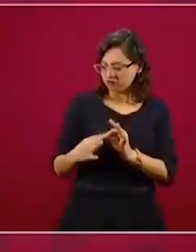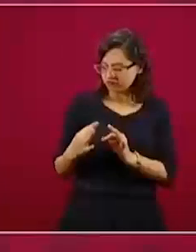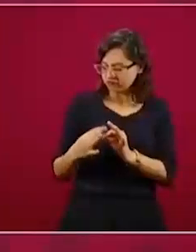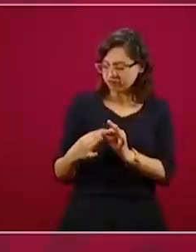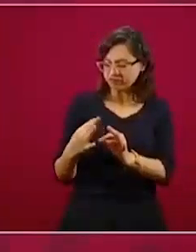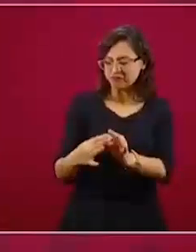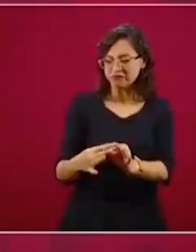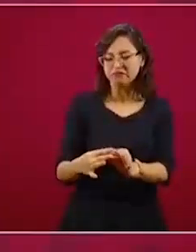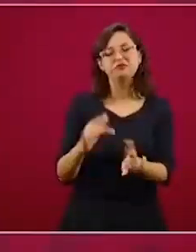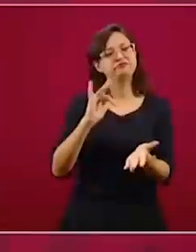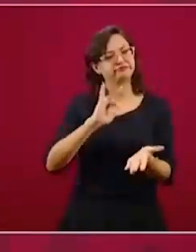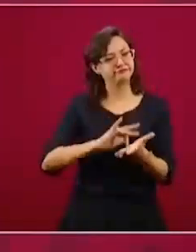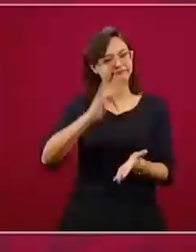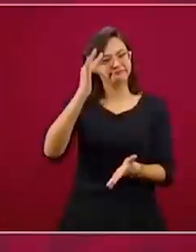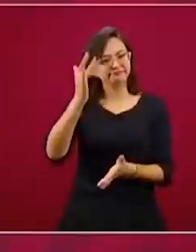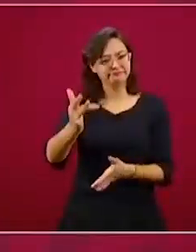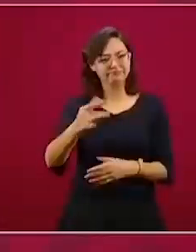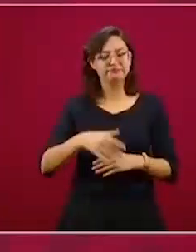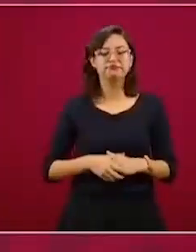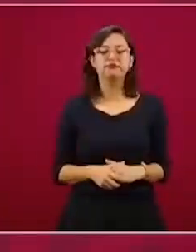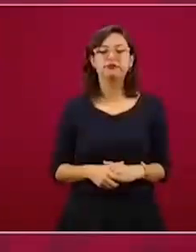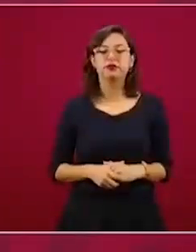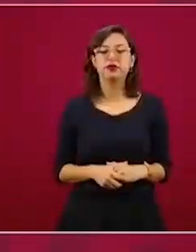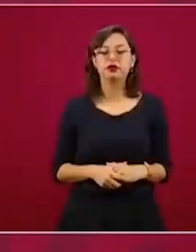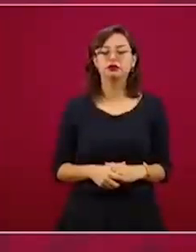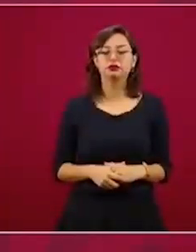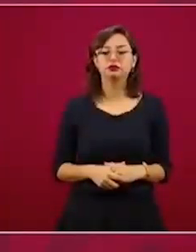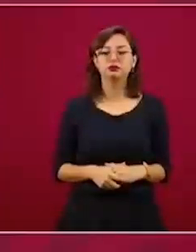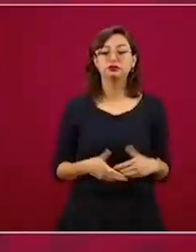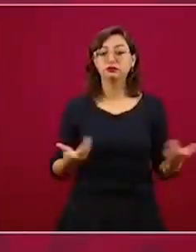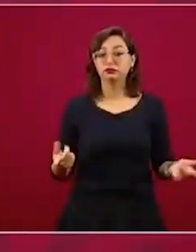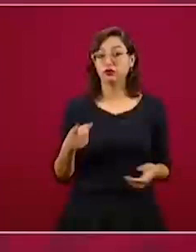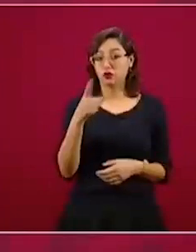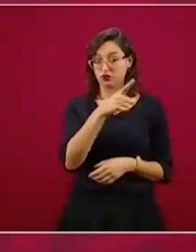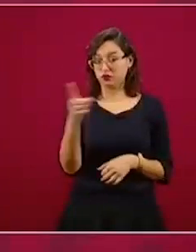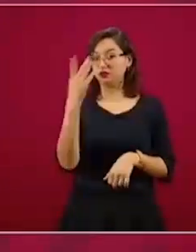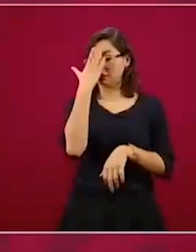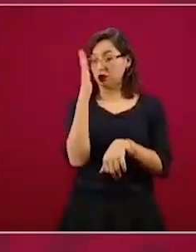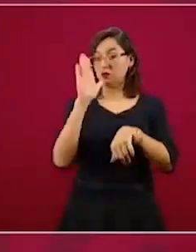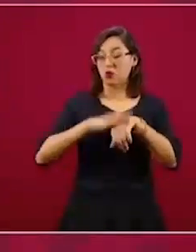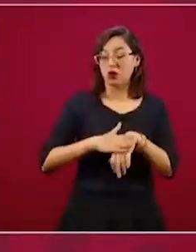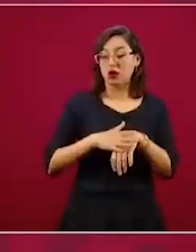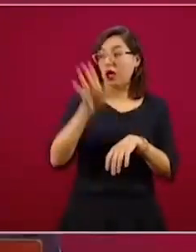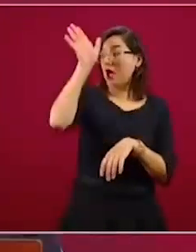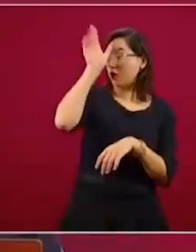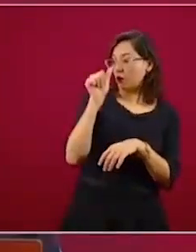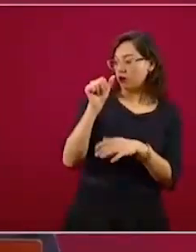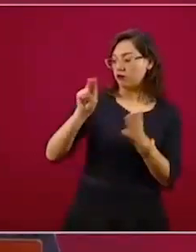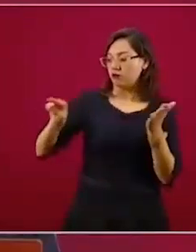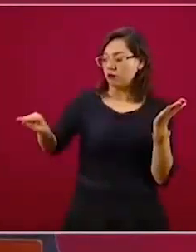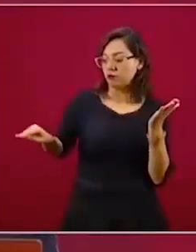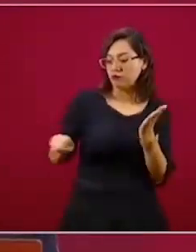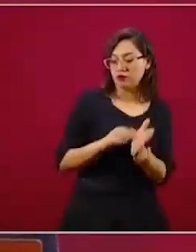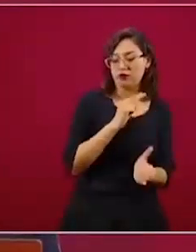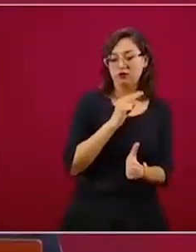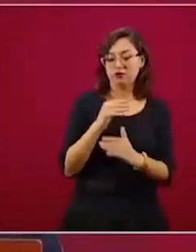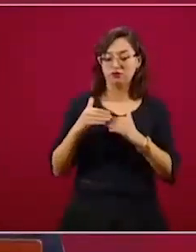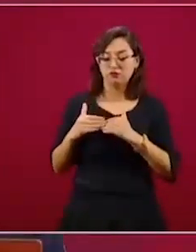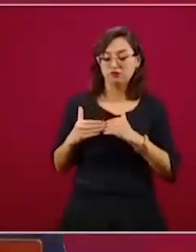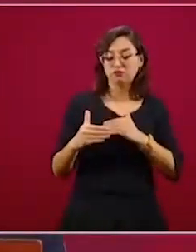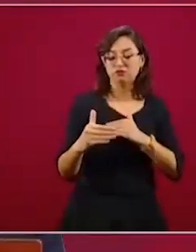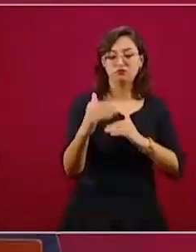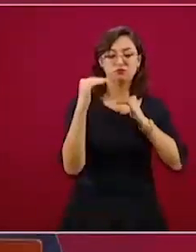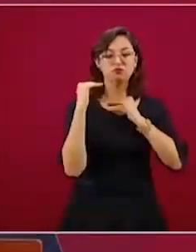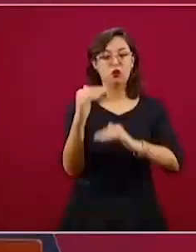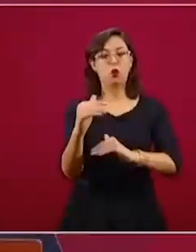Les adelanto. Este convenio, como ustedes saben, se firmó acá. El convenio, como ya lo decía el canciller Ebrard, tenía duración inicial